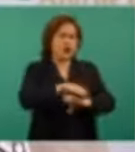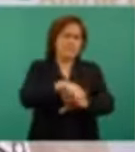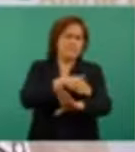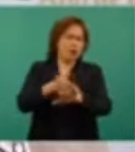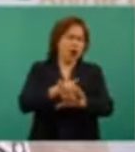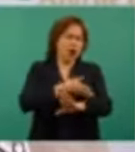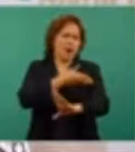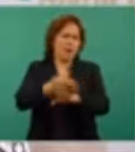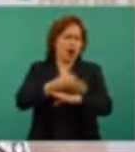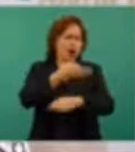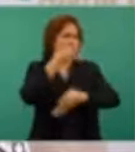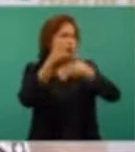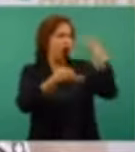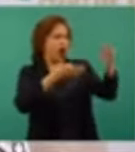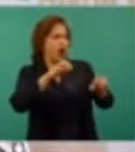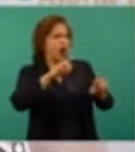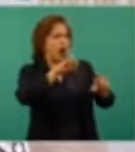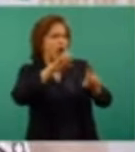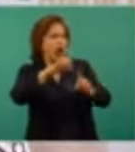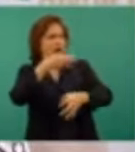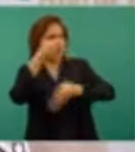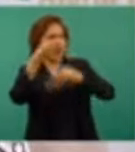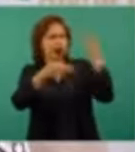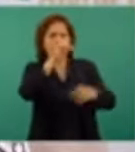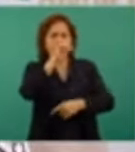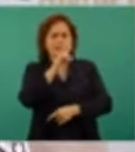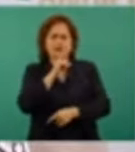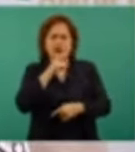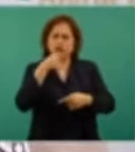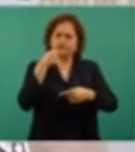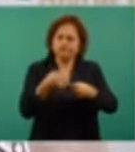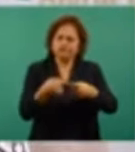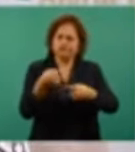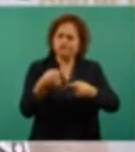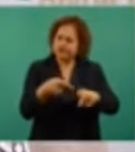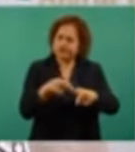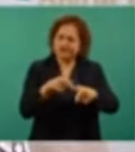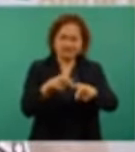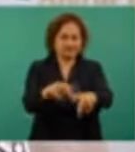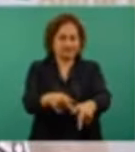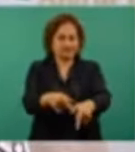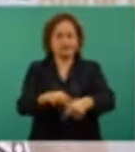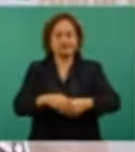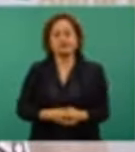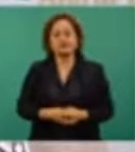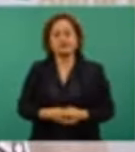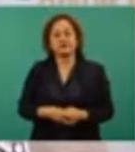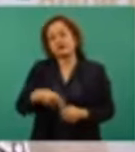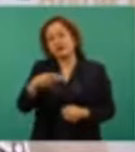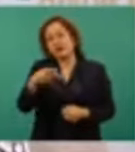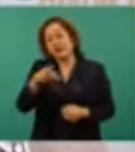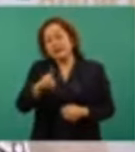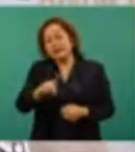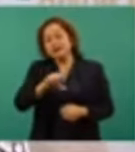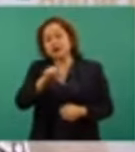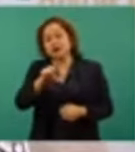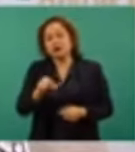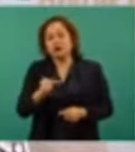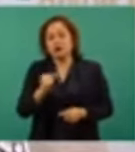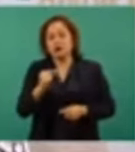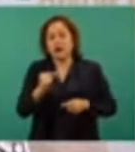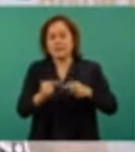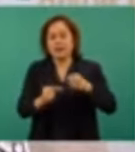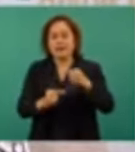mentiras constantes. Y a medida que se fue acercando la toma de